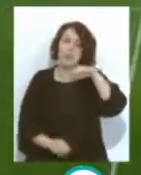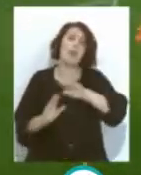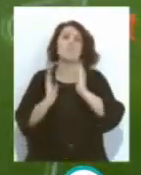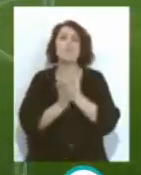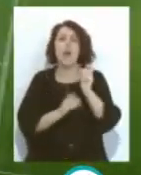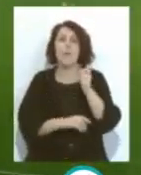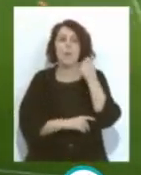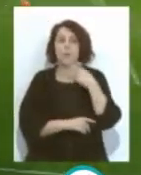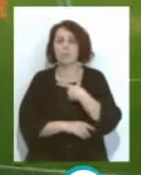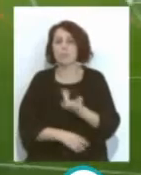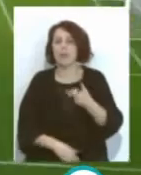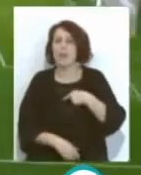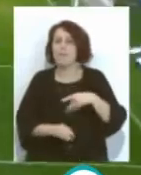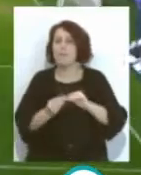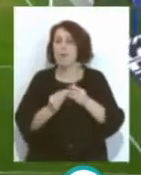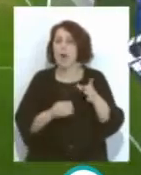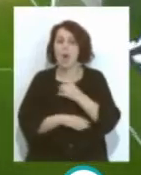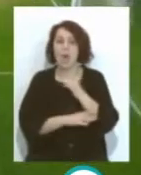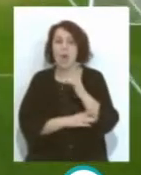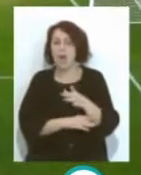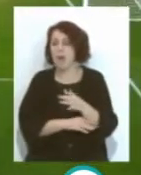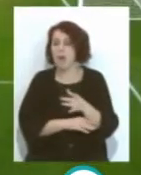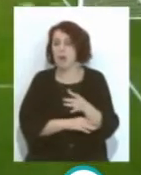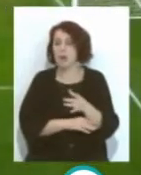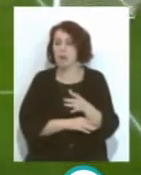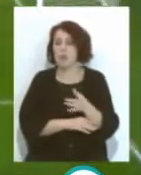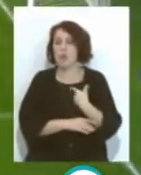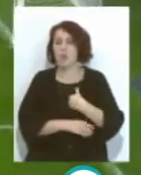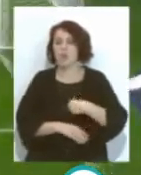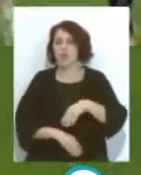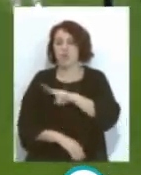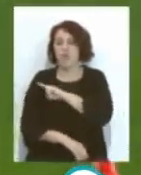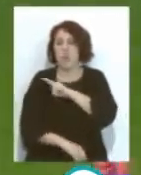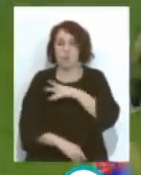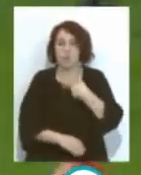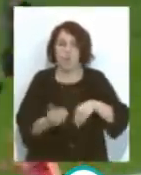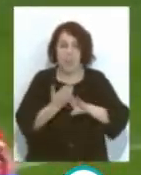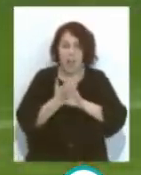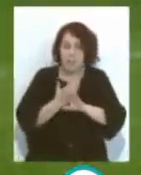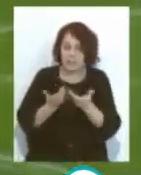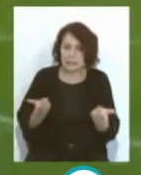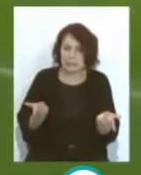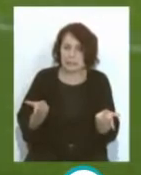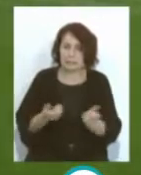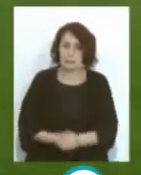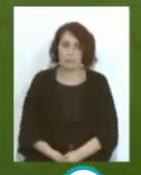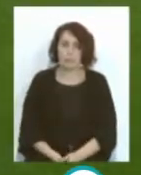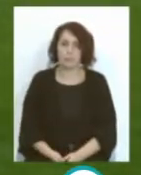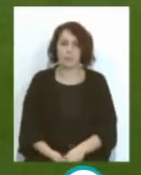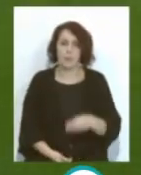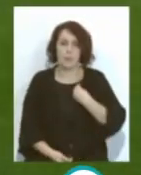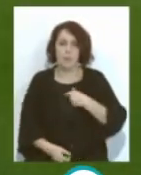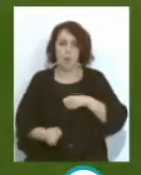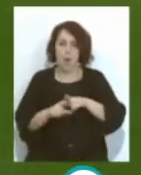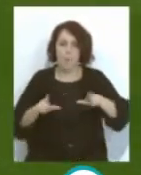del mundo Vemos ahí también La forma de marcar A soldado Por delante Cuando Está en el